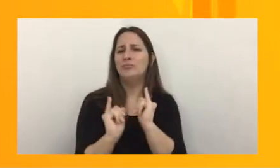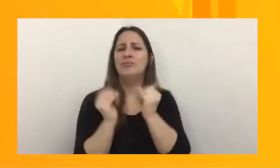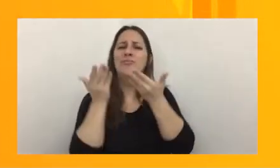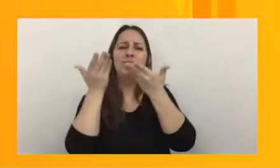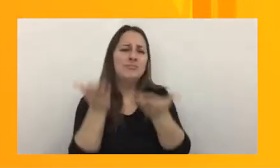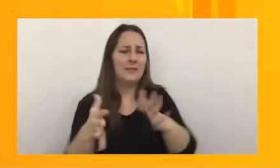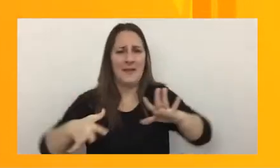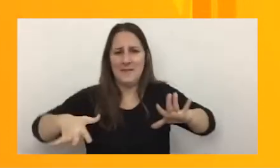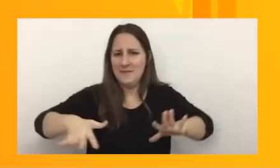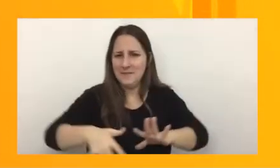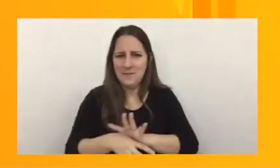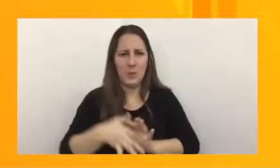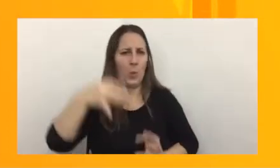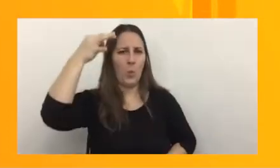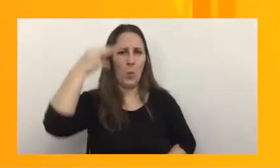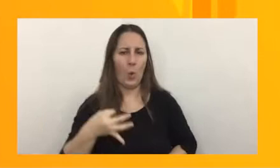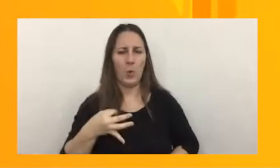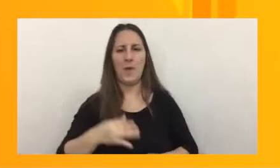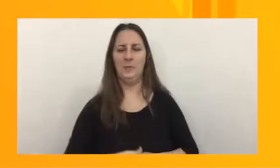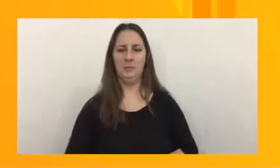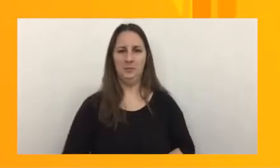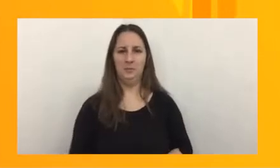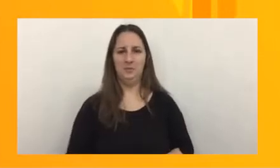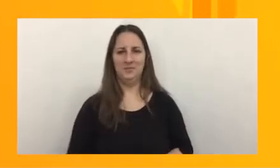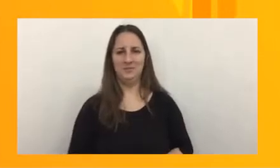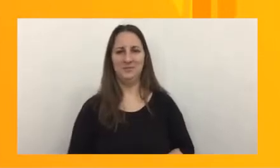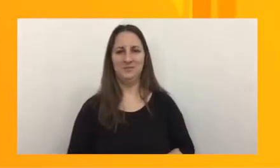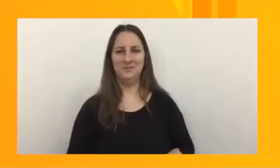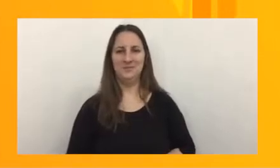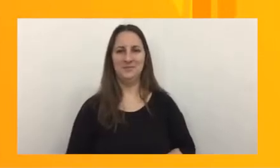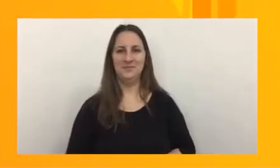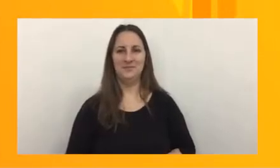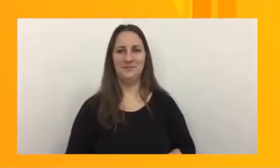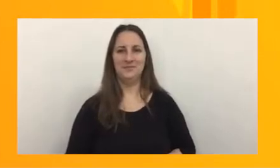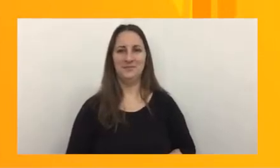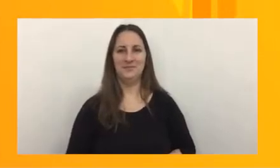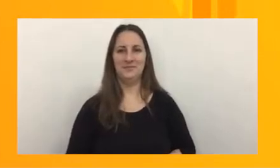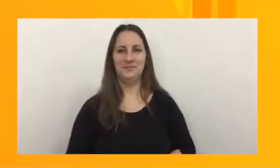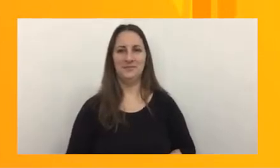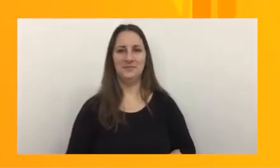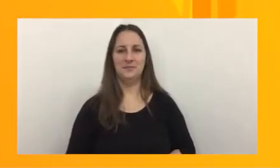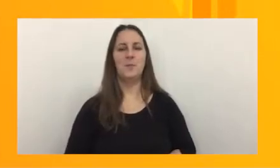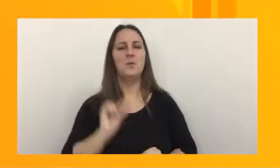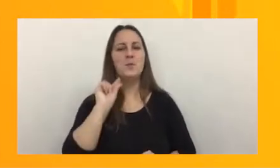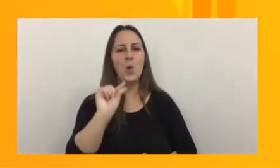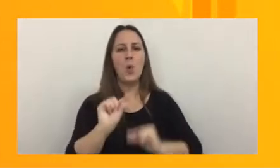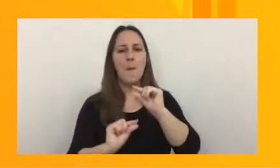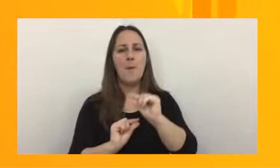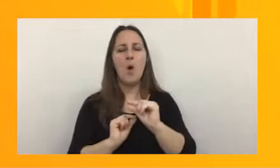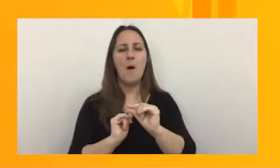excelente a ver vamos a tratar de introducirlos